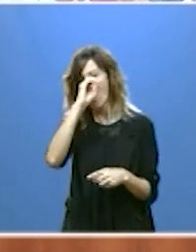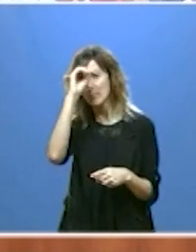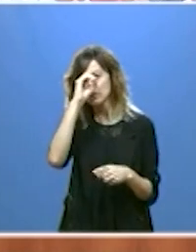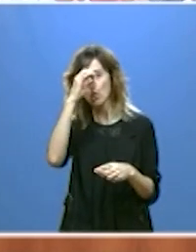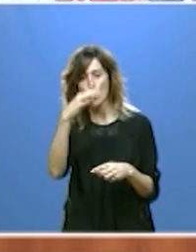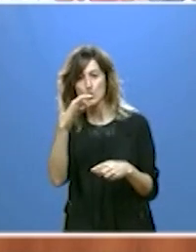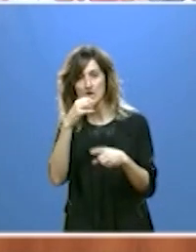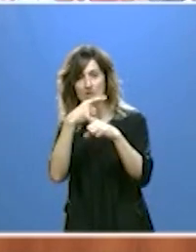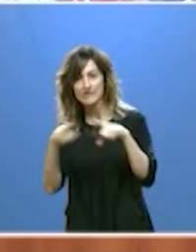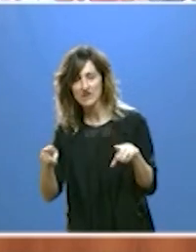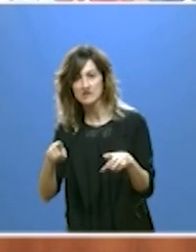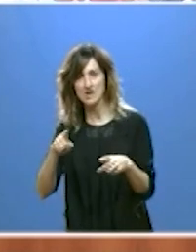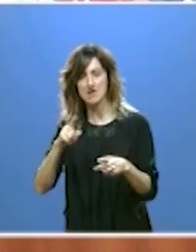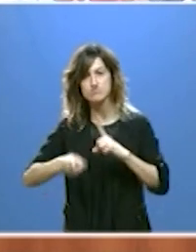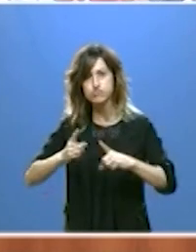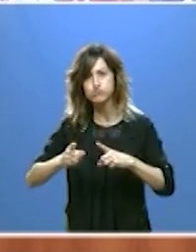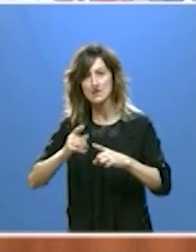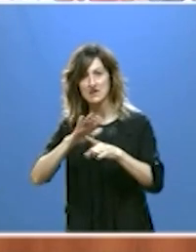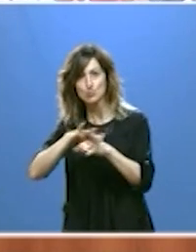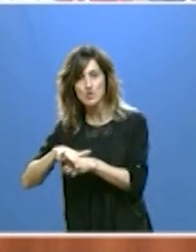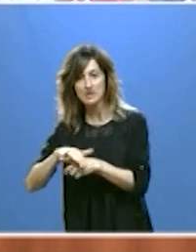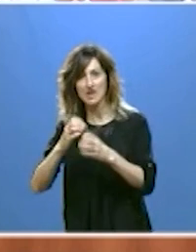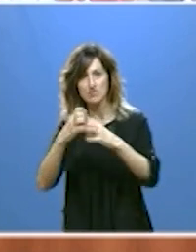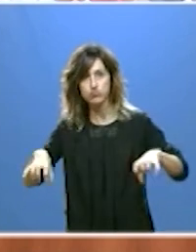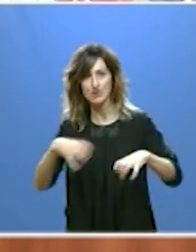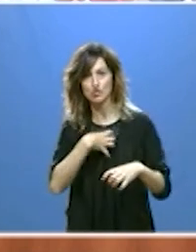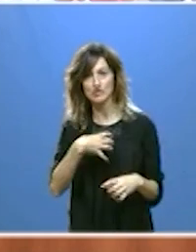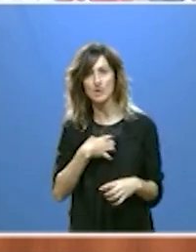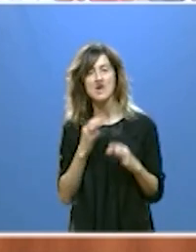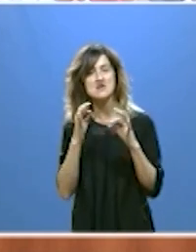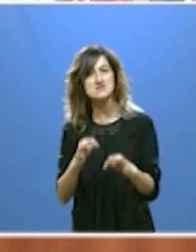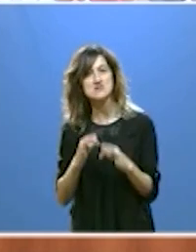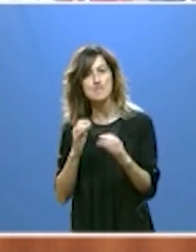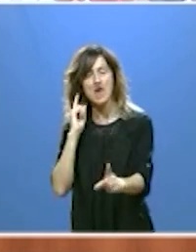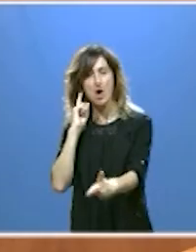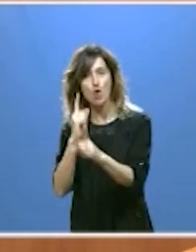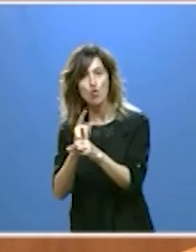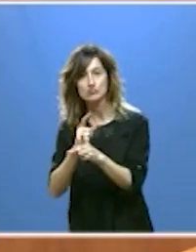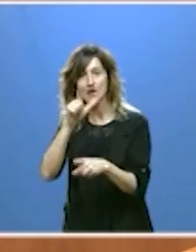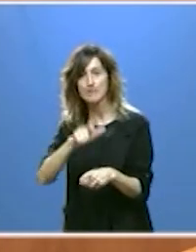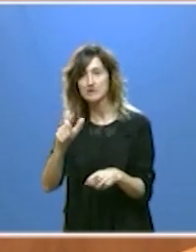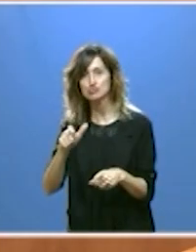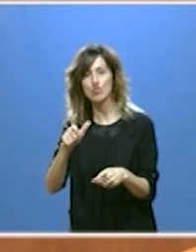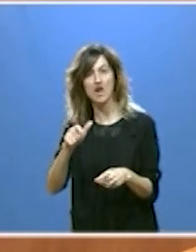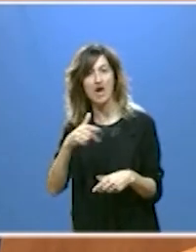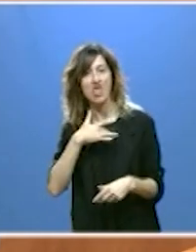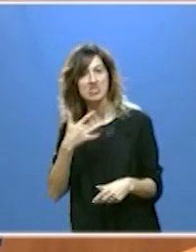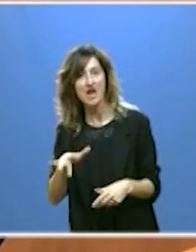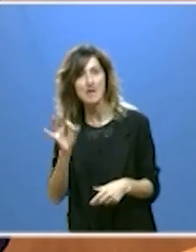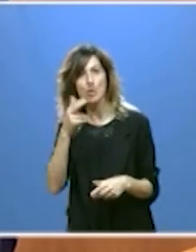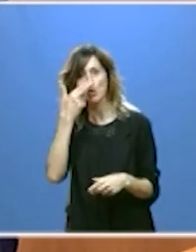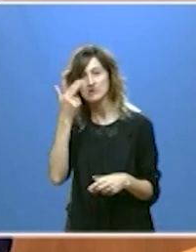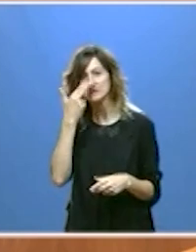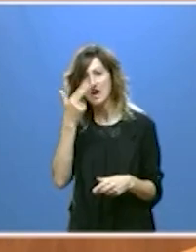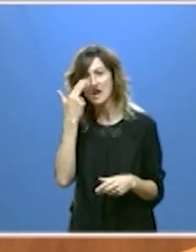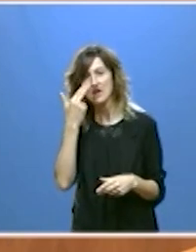único, totalitario y excluyente y siempre se lo reprocharemos a quien lo consienta por intereses